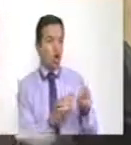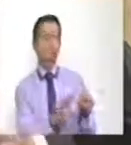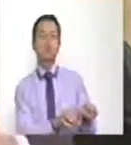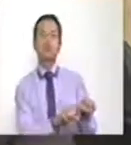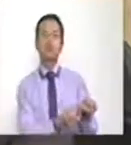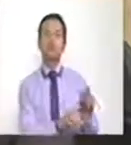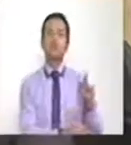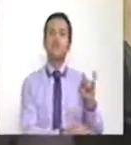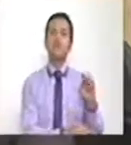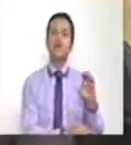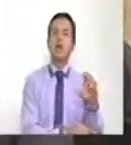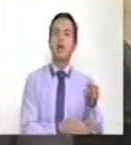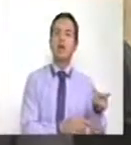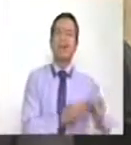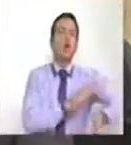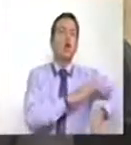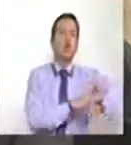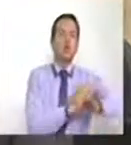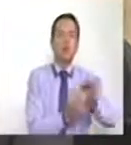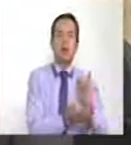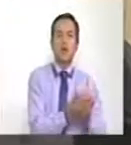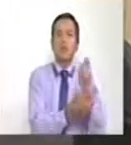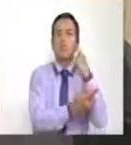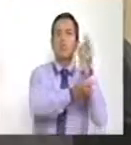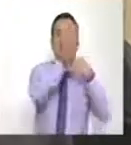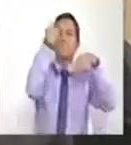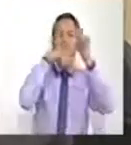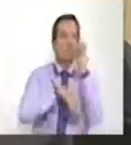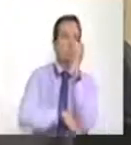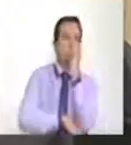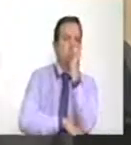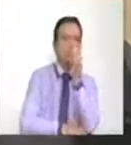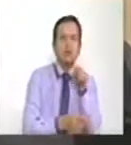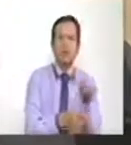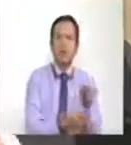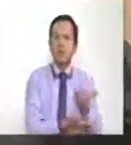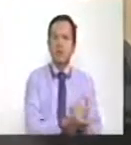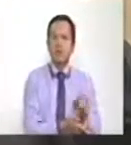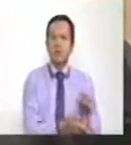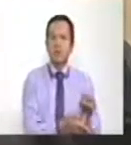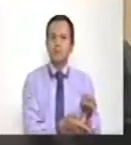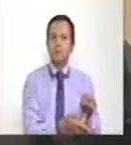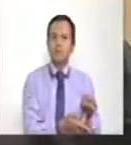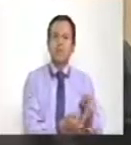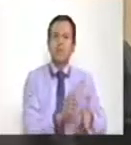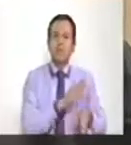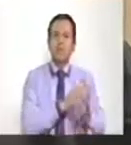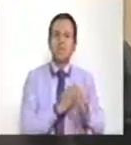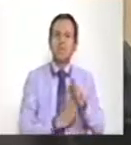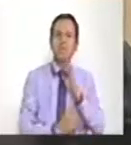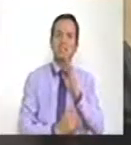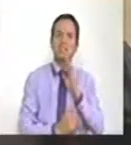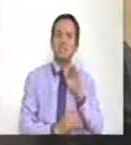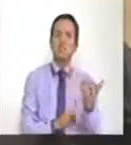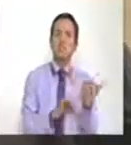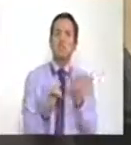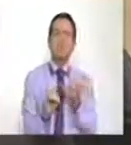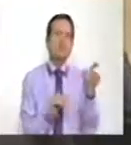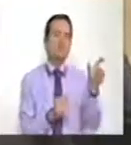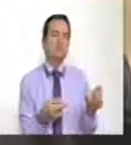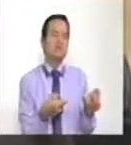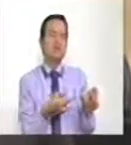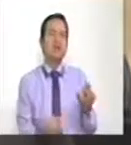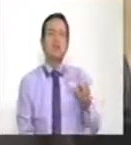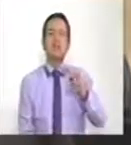continúa en manos de terroristas del tamaño de Jesús Santrich?